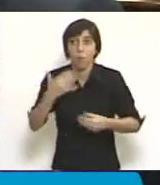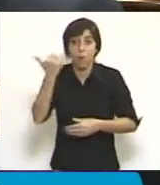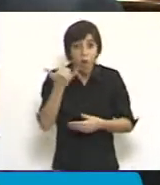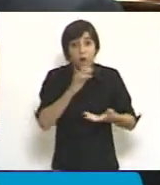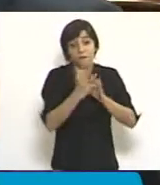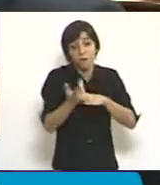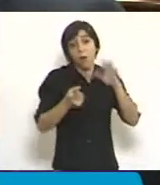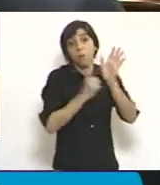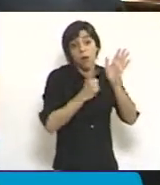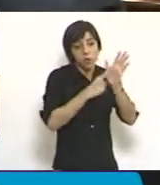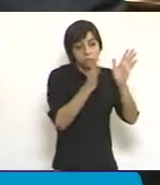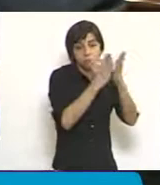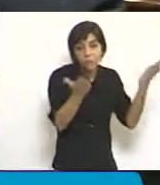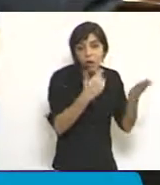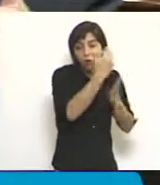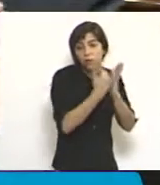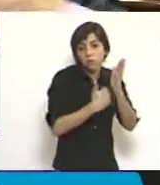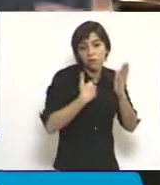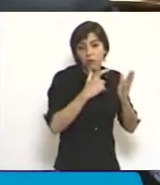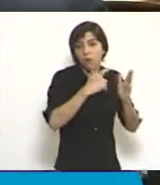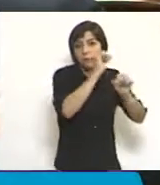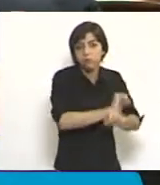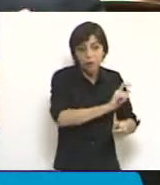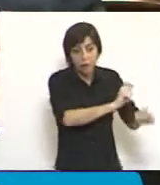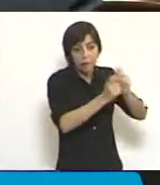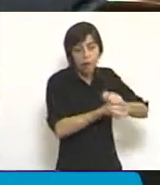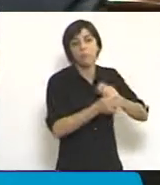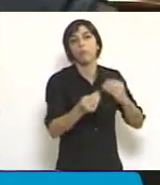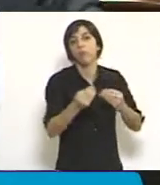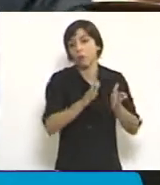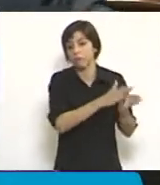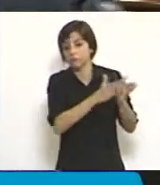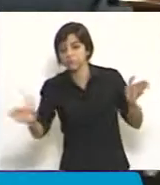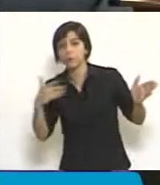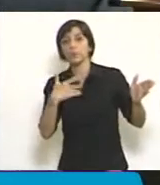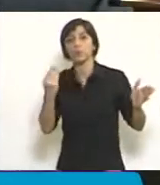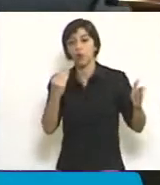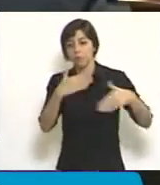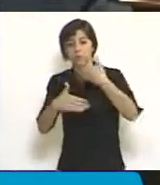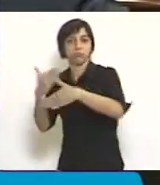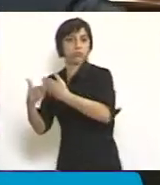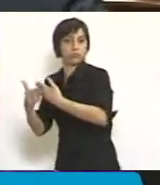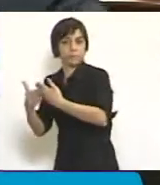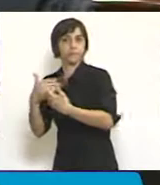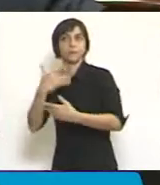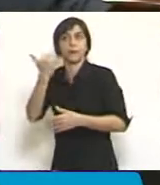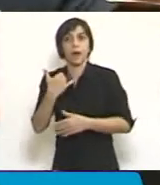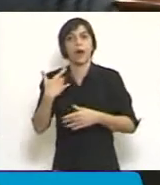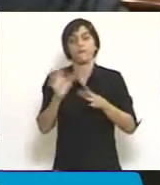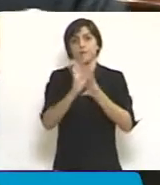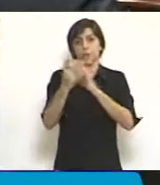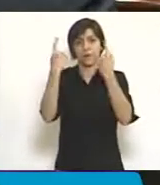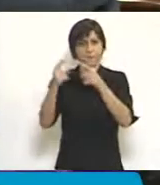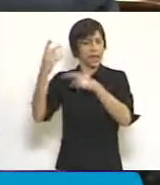códigos procesales penales, desarmamos la estructura anterior que responde exactamente a todos los principios contrarios. Cómo es nuestro